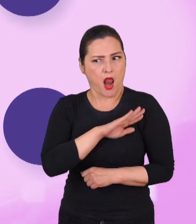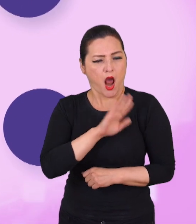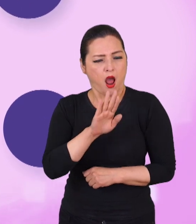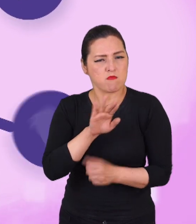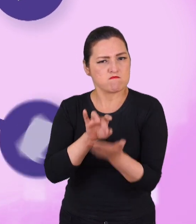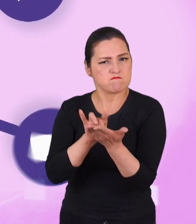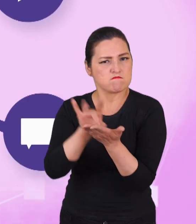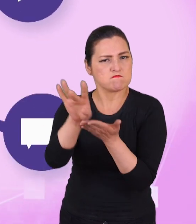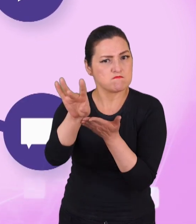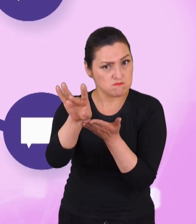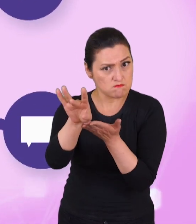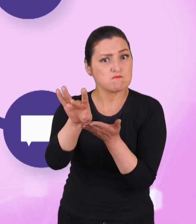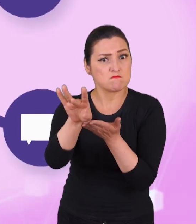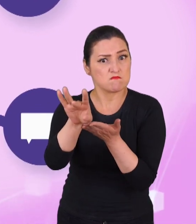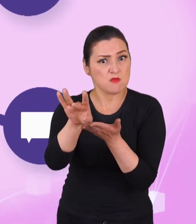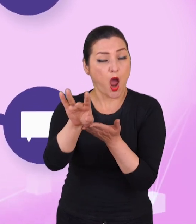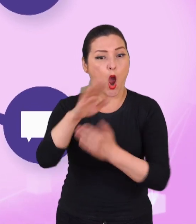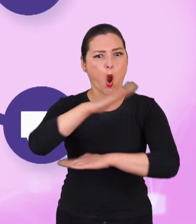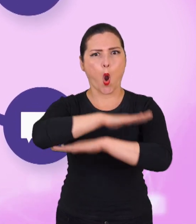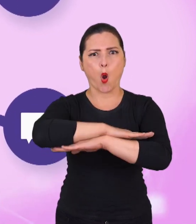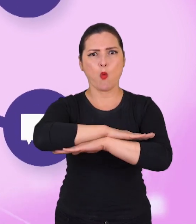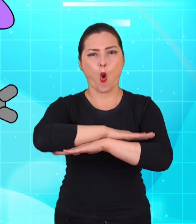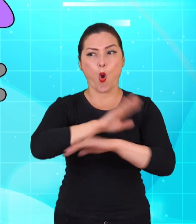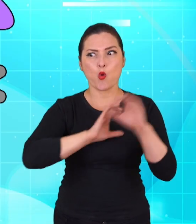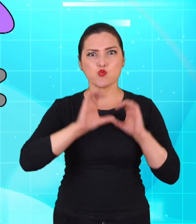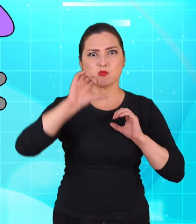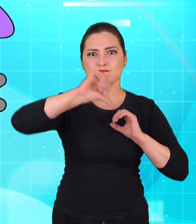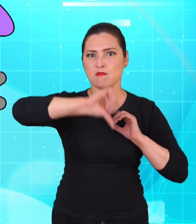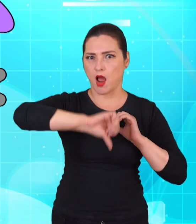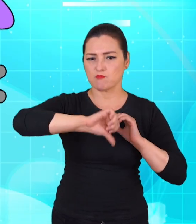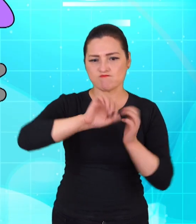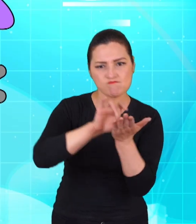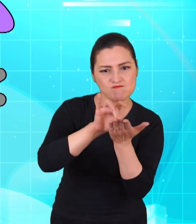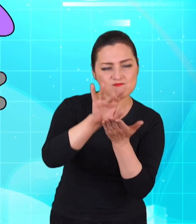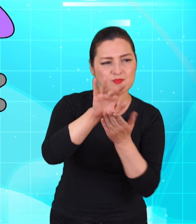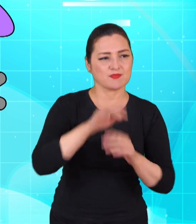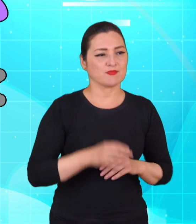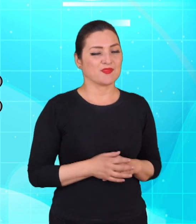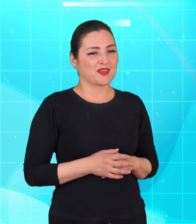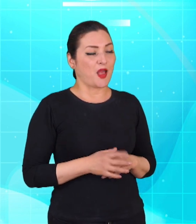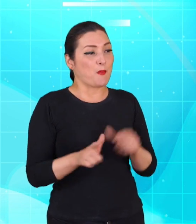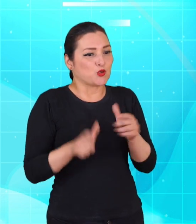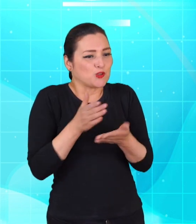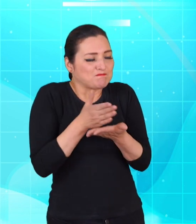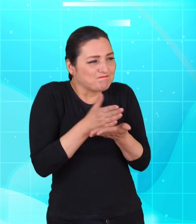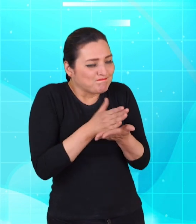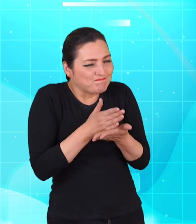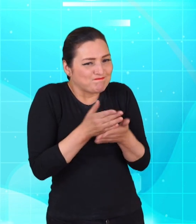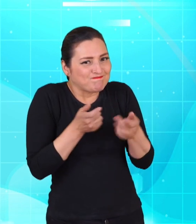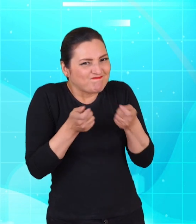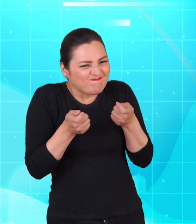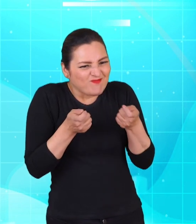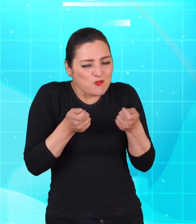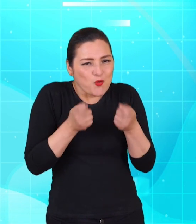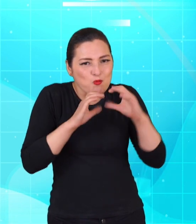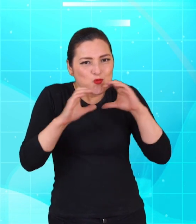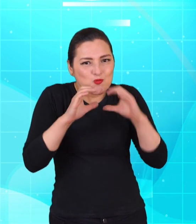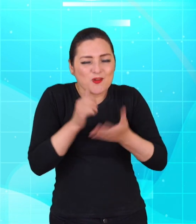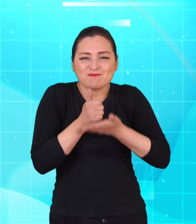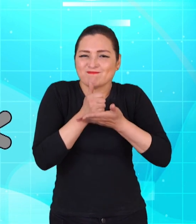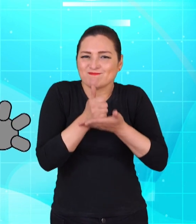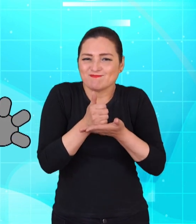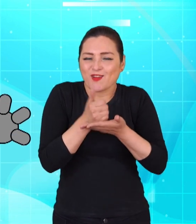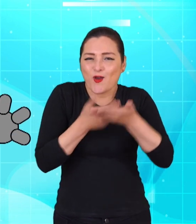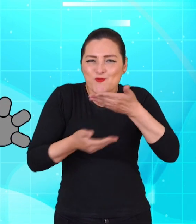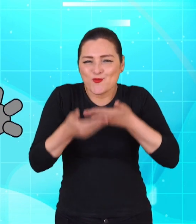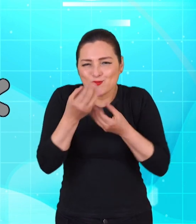si hay algún comportamiento inadecuado. También hay personas moderadoras que ayudan con las conversaciones y a compartir información